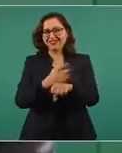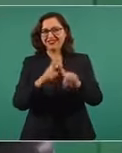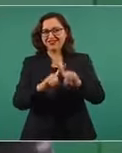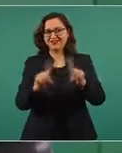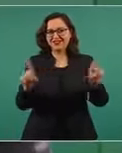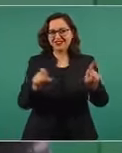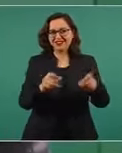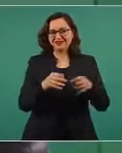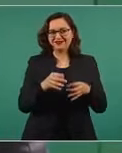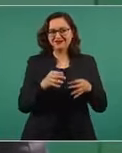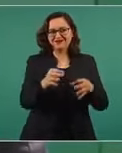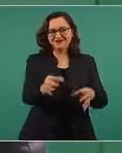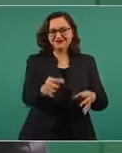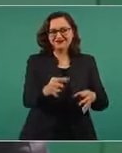se informe la población.